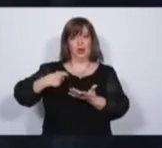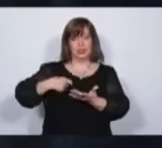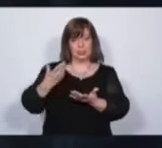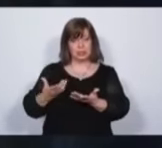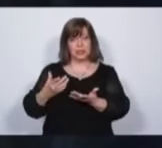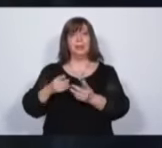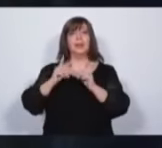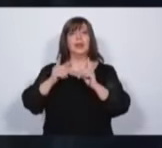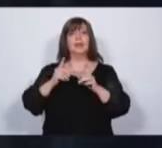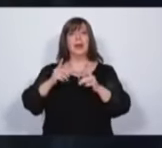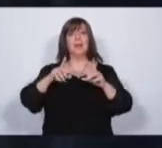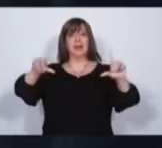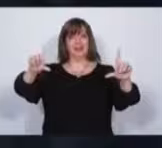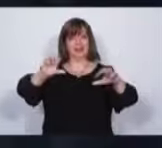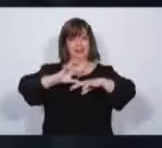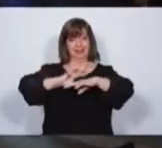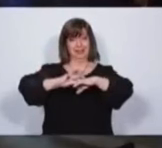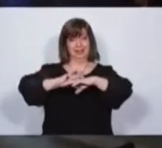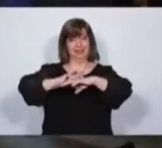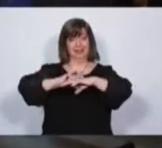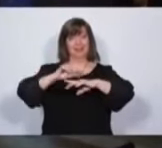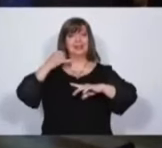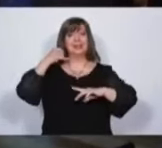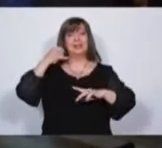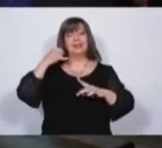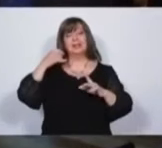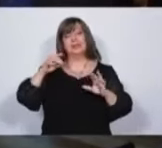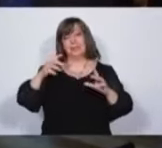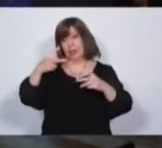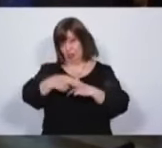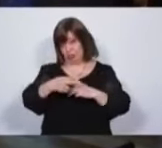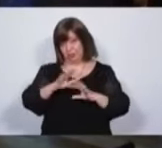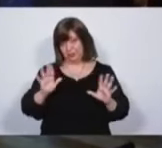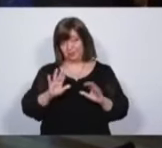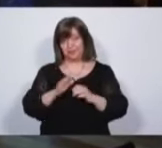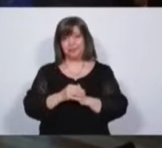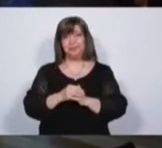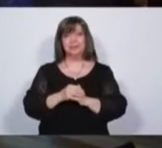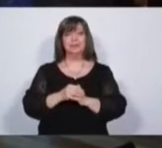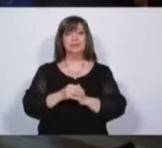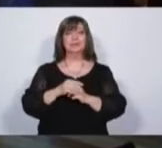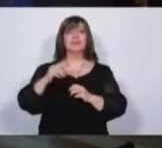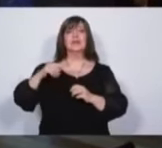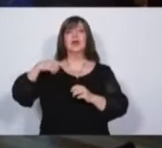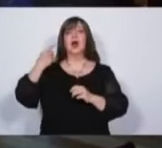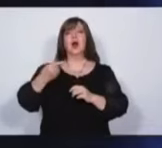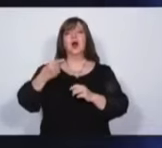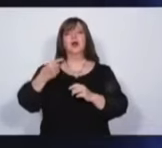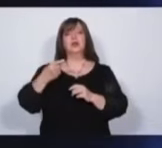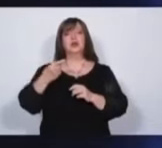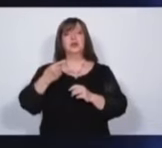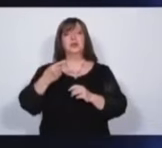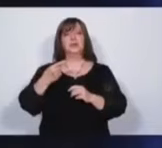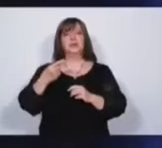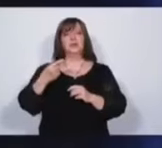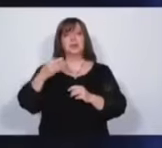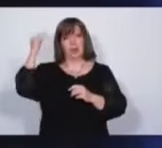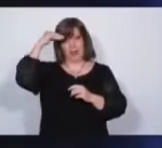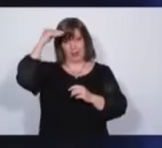También la telemedicina. Muy bien. Ampliaré. Gracias, candidato Cornejo. La palabra ahora es del referente de la Unión Mendocina.